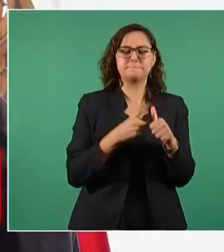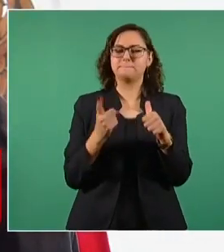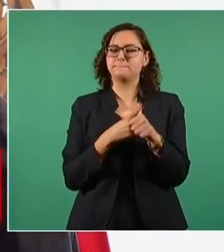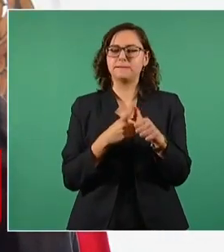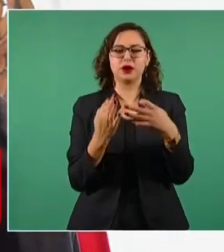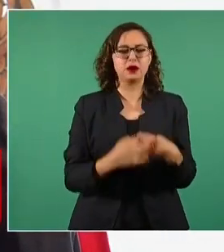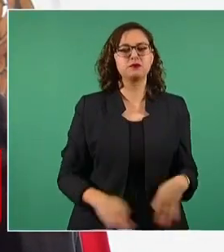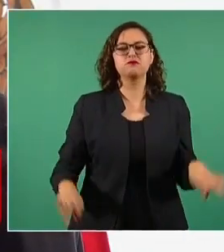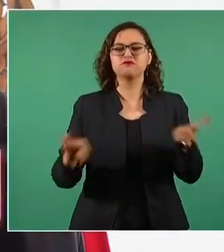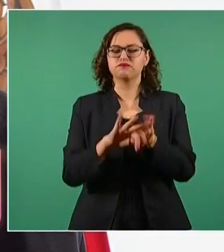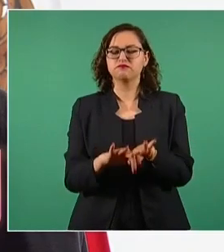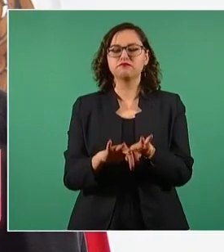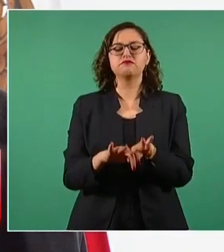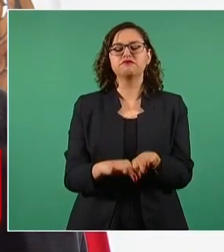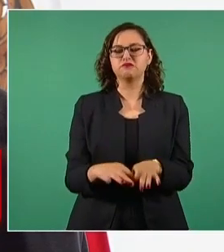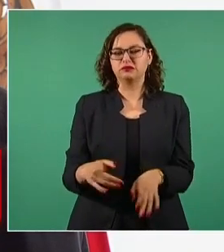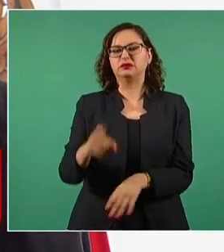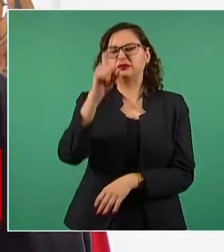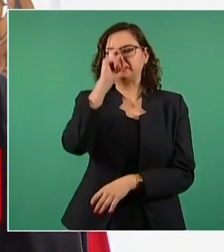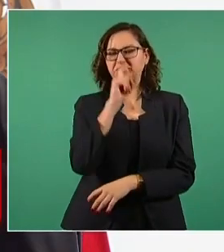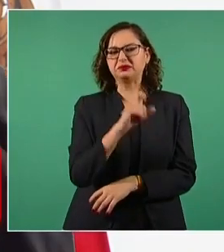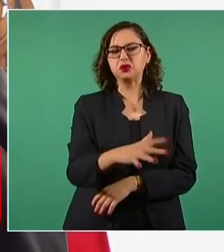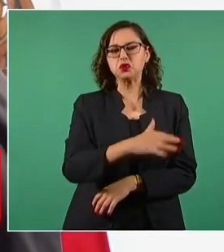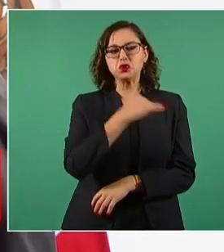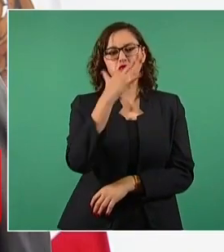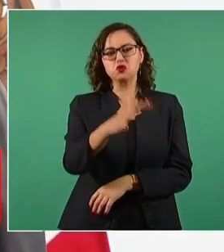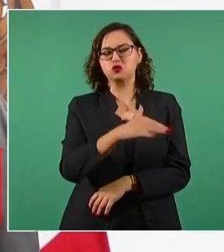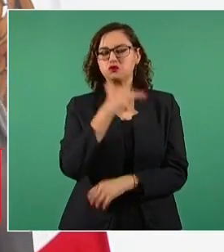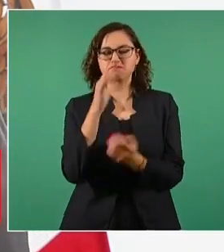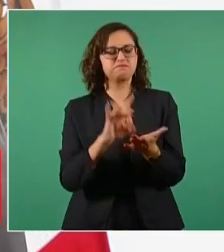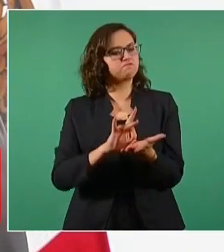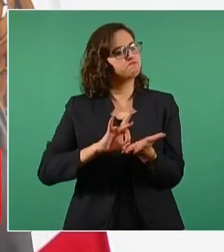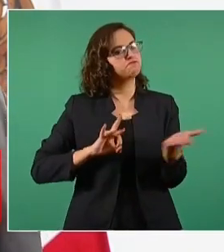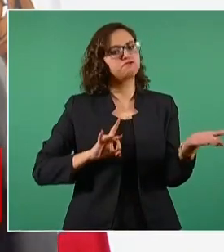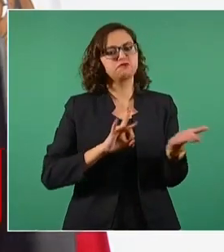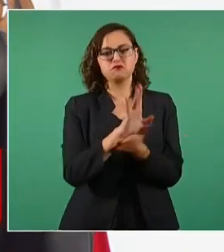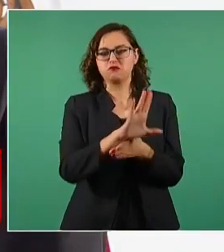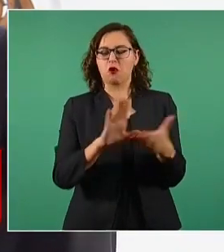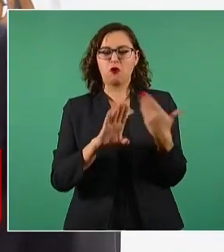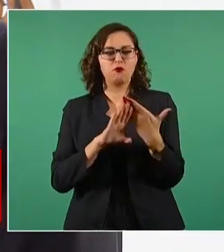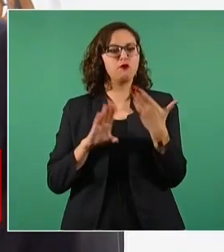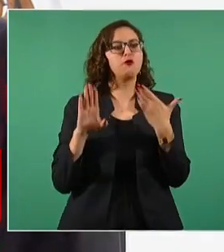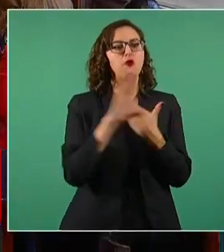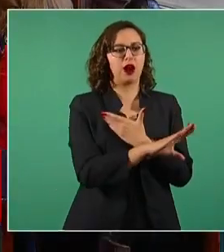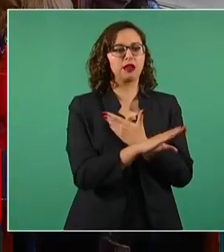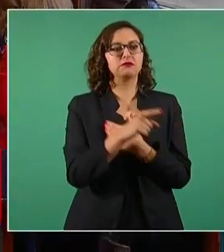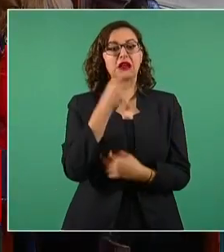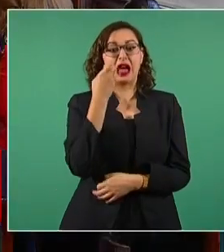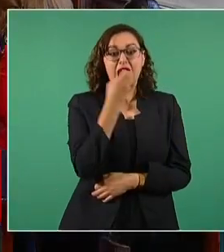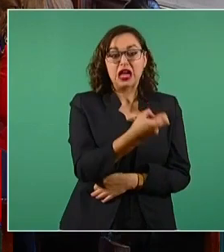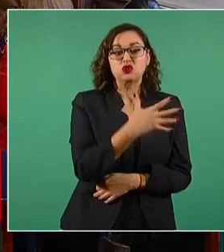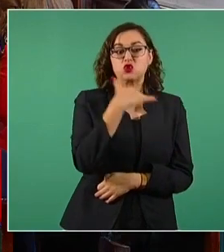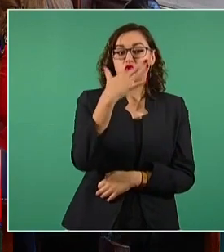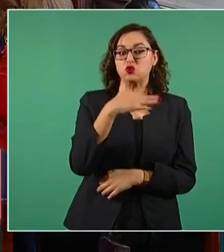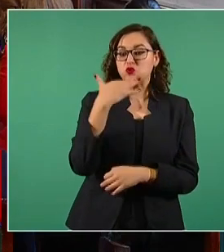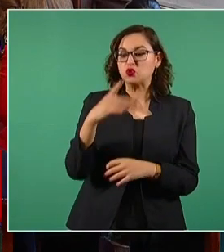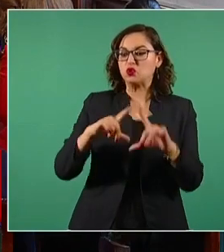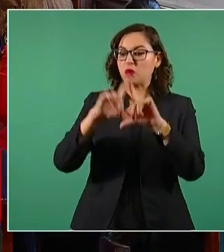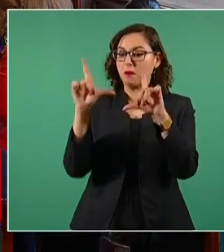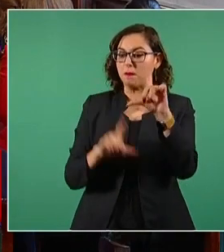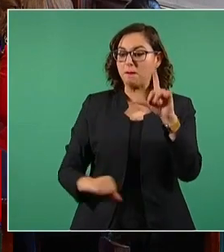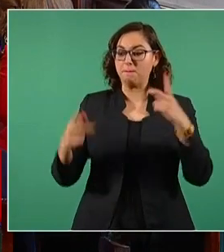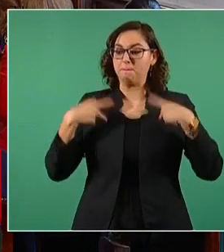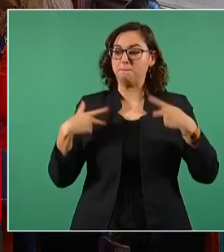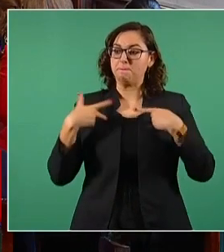la peste de la corrupción que tanto daño ha causado a México y a su pueblo. Esto siempre